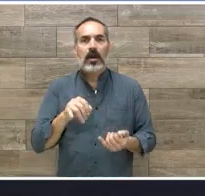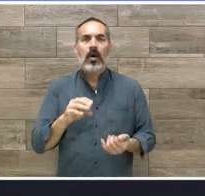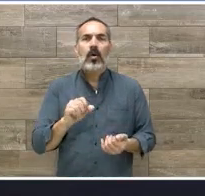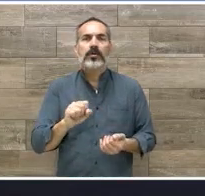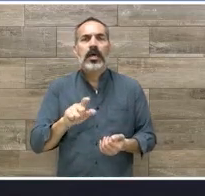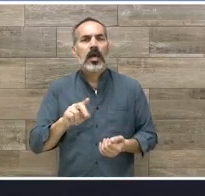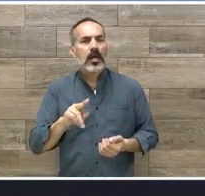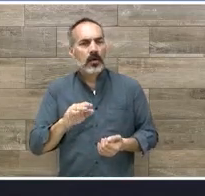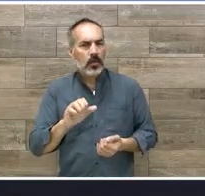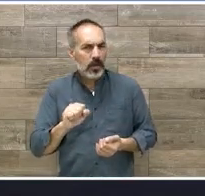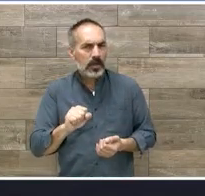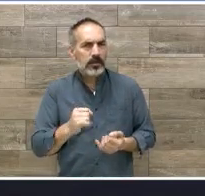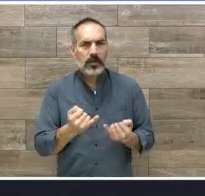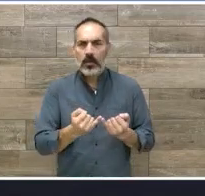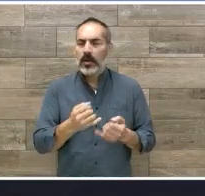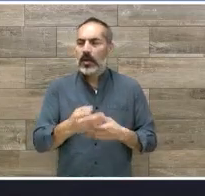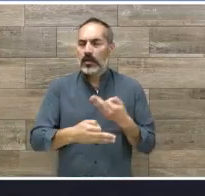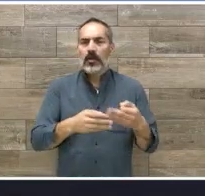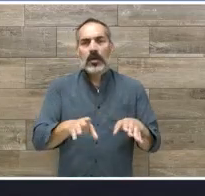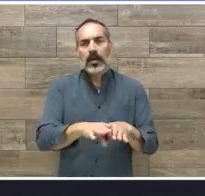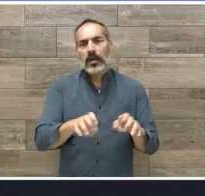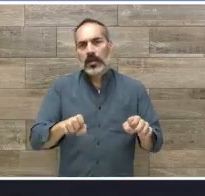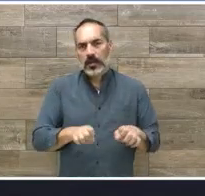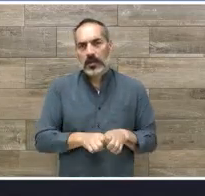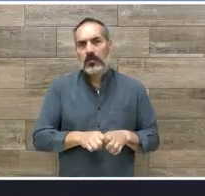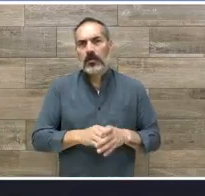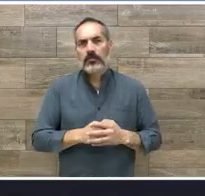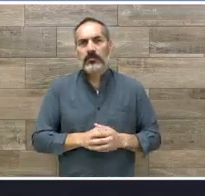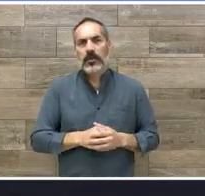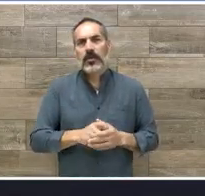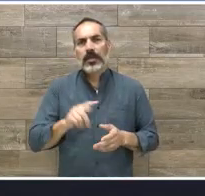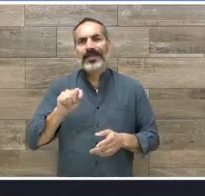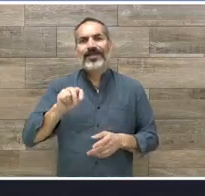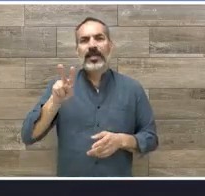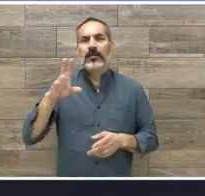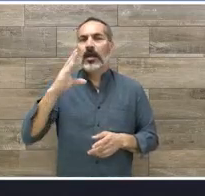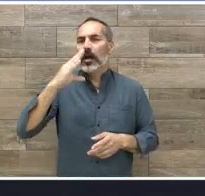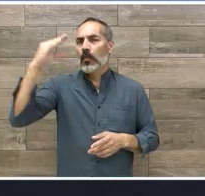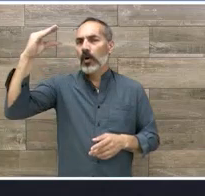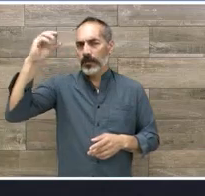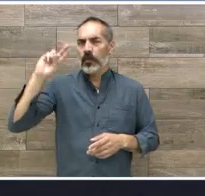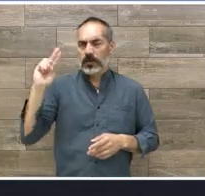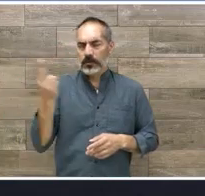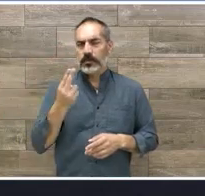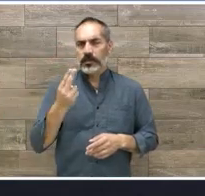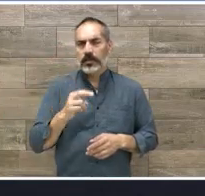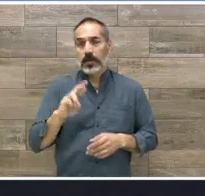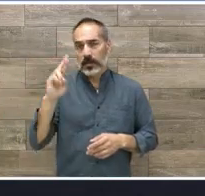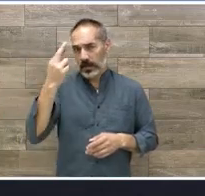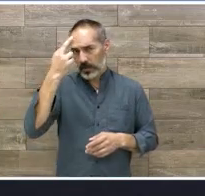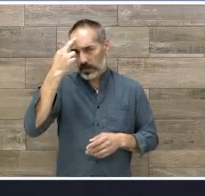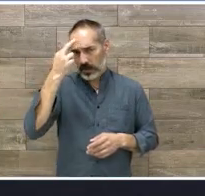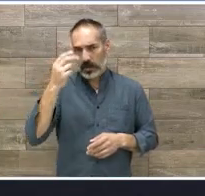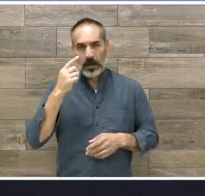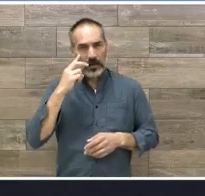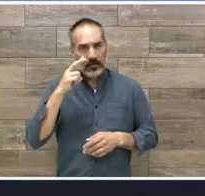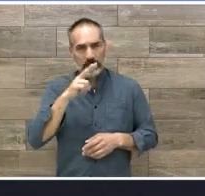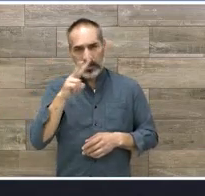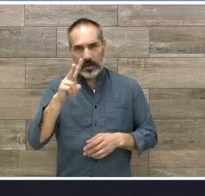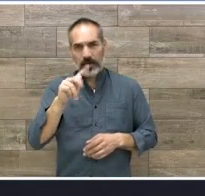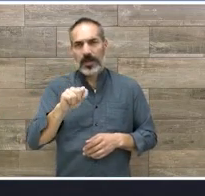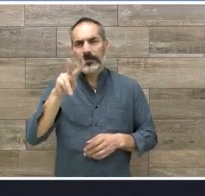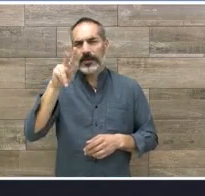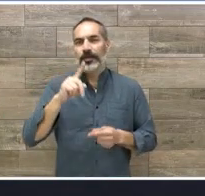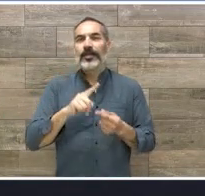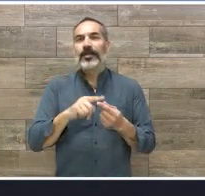Y pues también al equipo de producción de TV Guapo. Recuerden seguirnos a través del 18.1 de Televisión